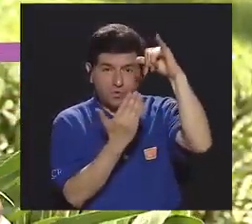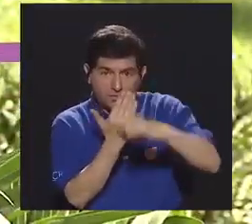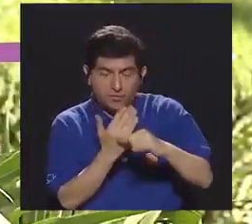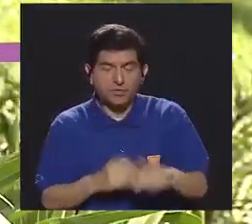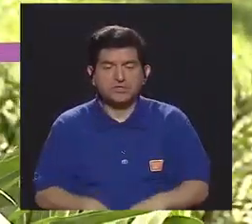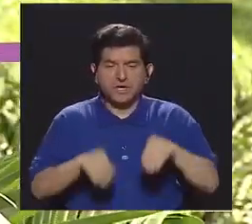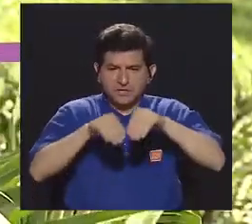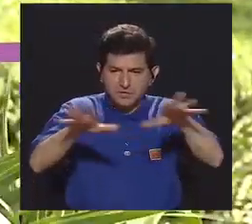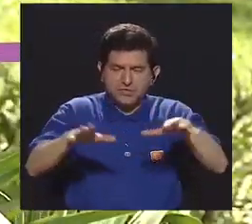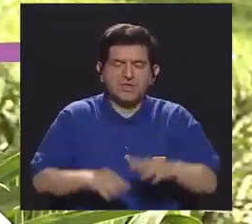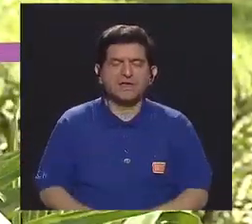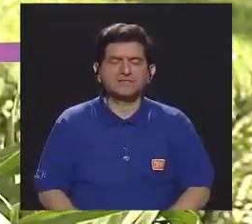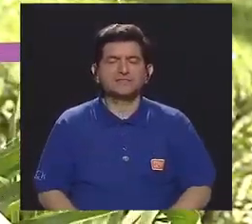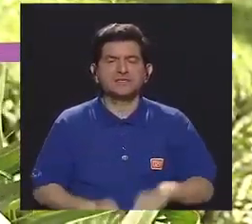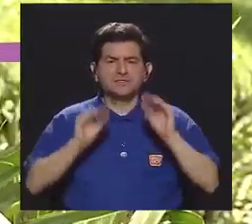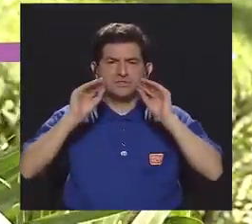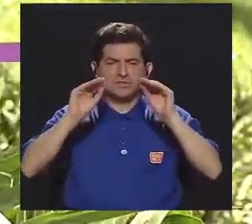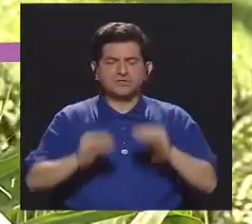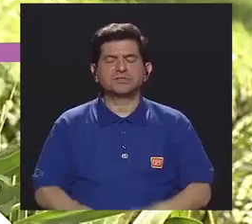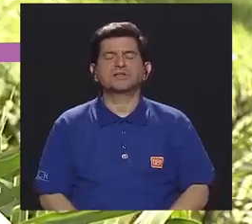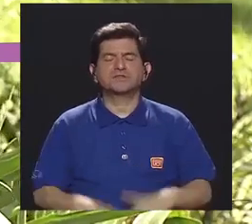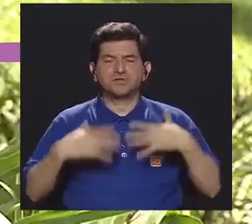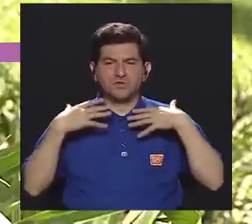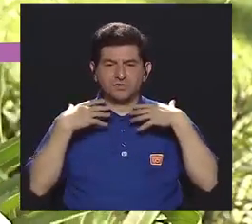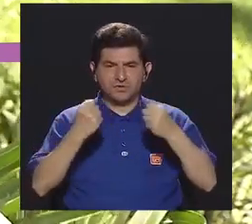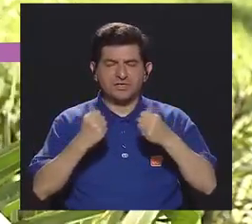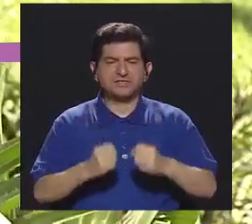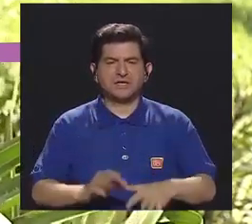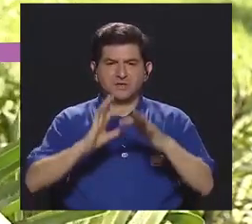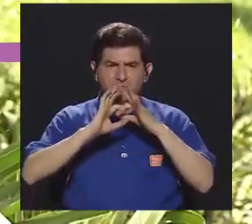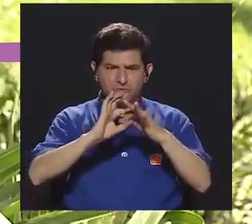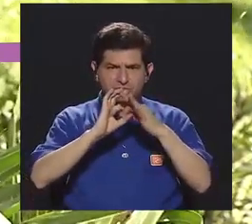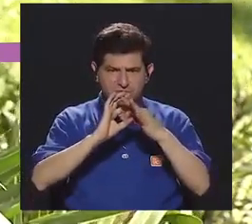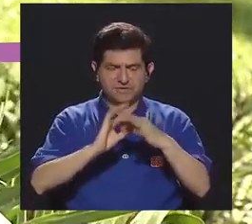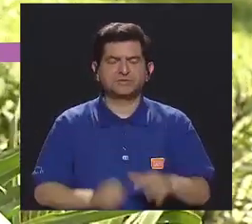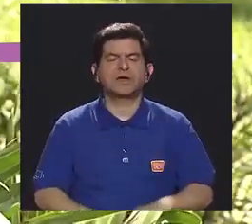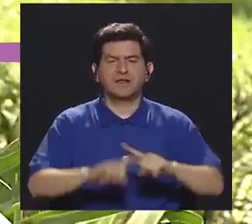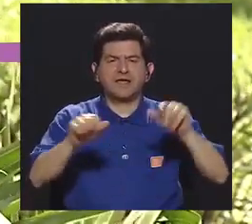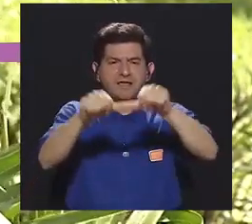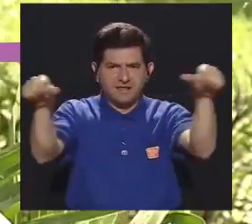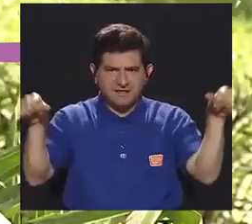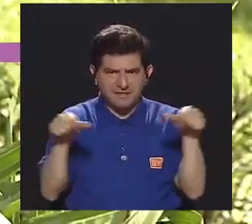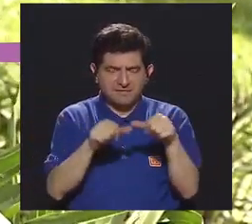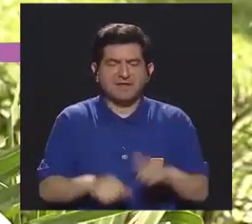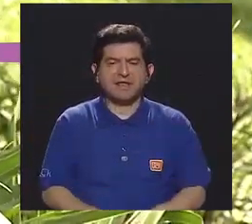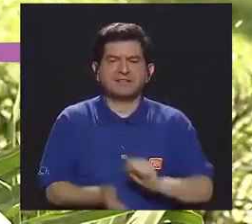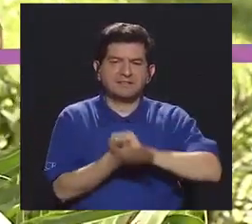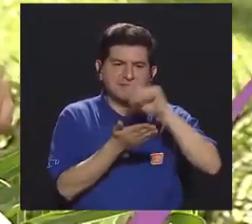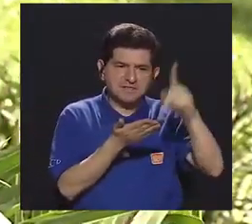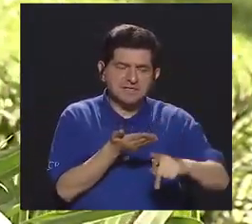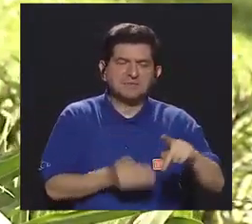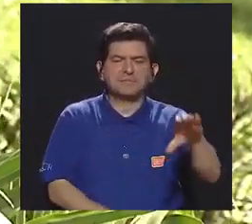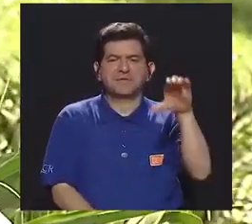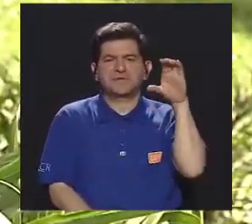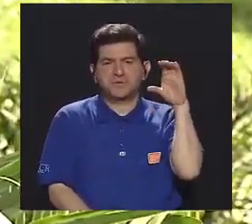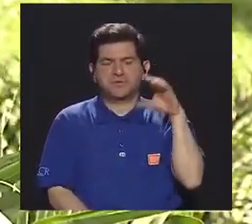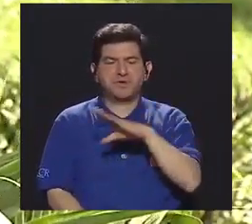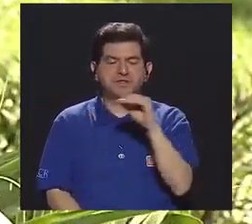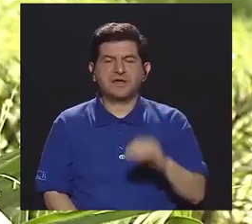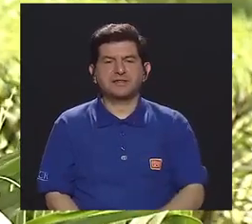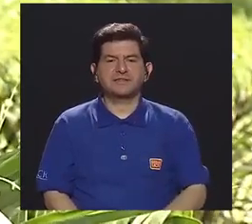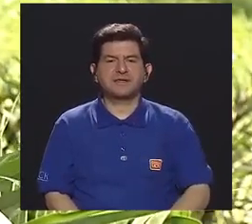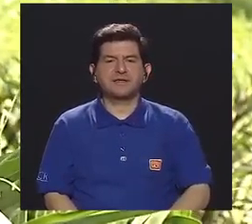se desprende un proyecto de extensión docente de salud sexual y reproductiva en ciertas áreas, que eran Montes de Oca,